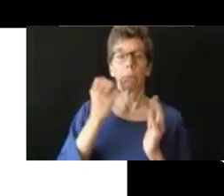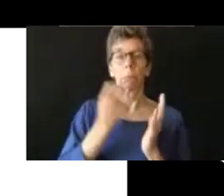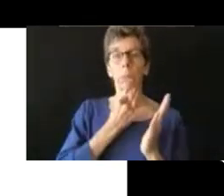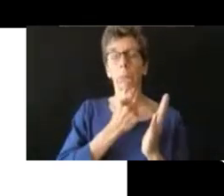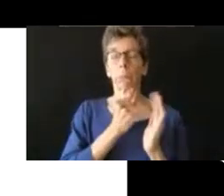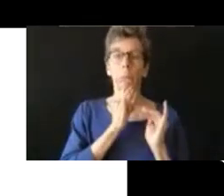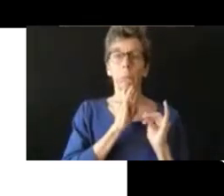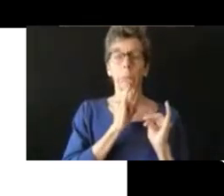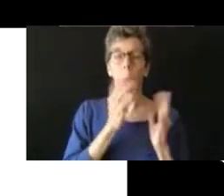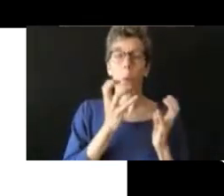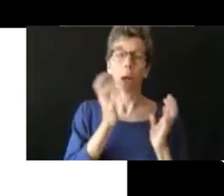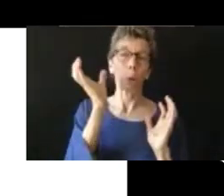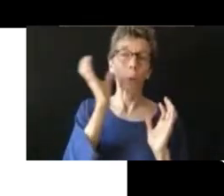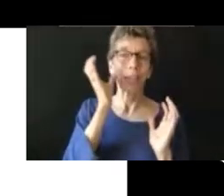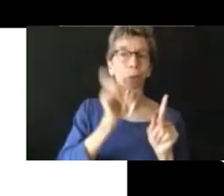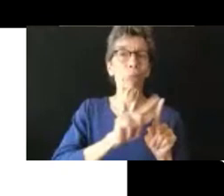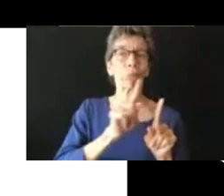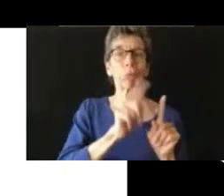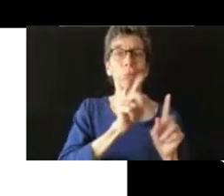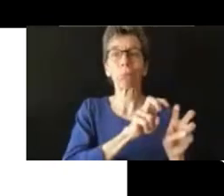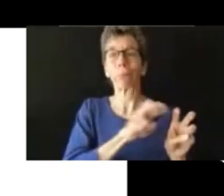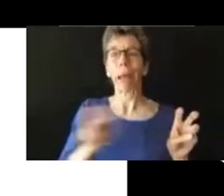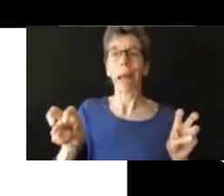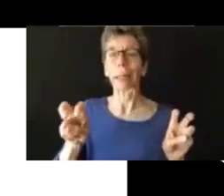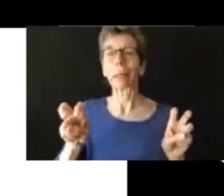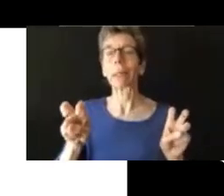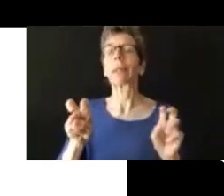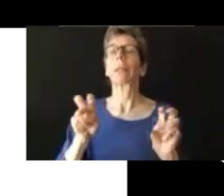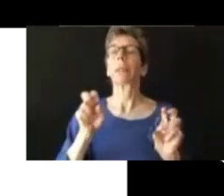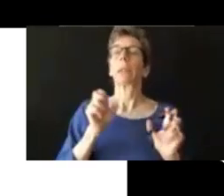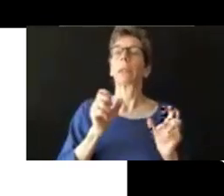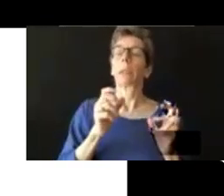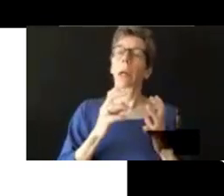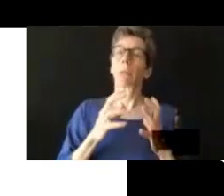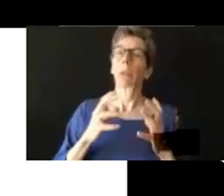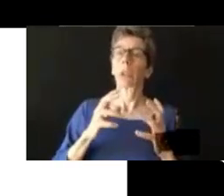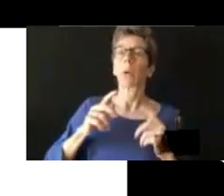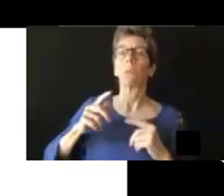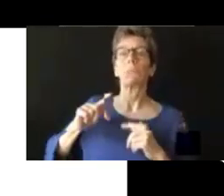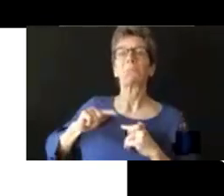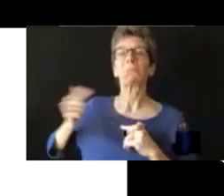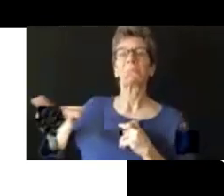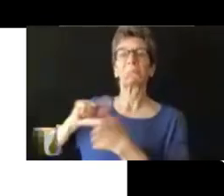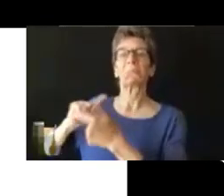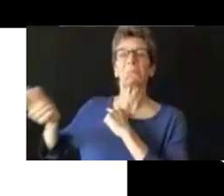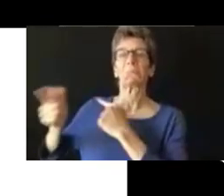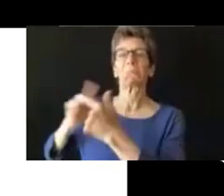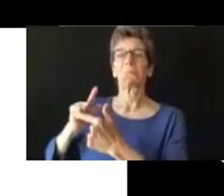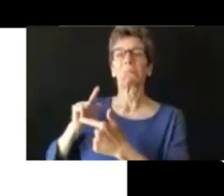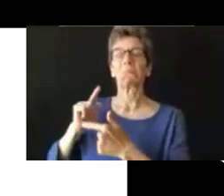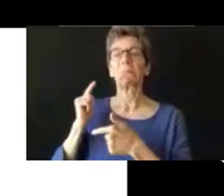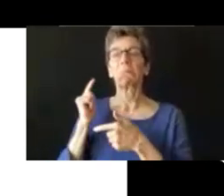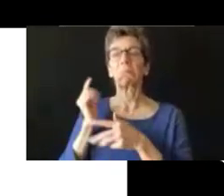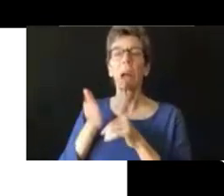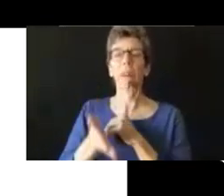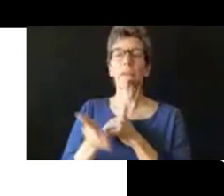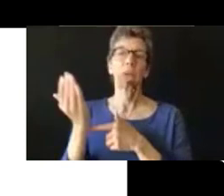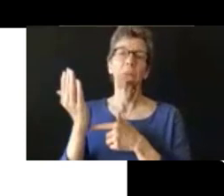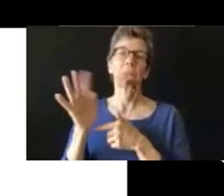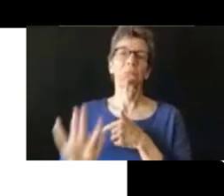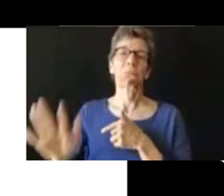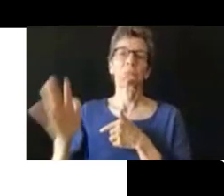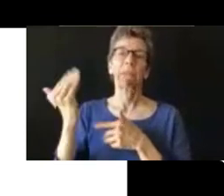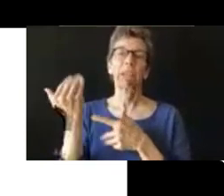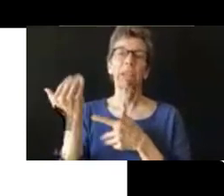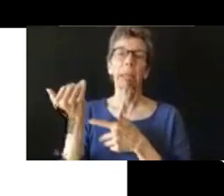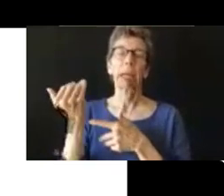muchos consejos que compartir. Es trabajo duro para los intérpretes de señas, entonces a lo mejor vamos a